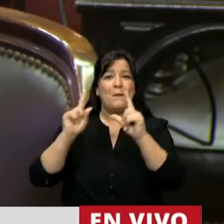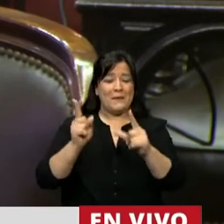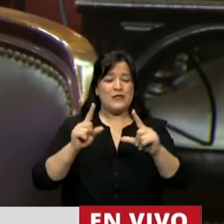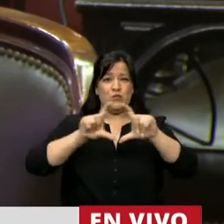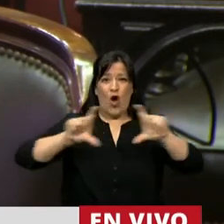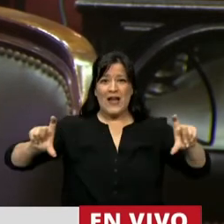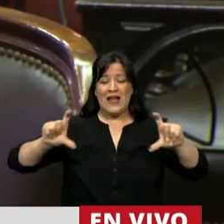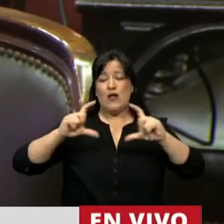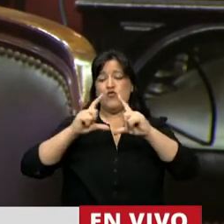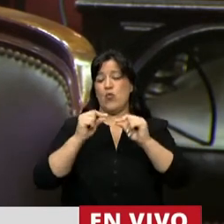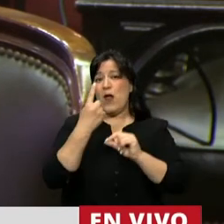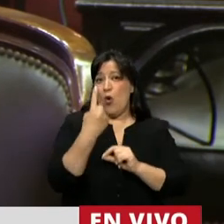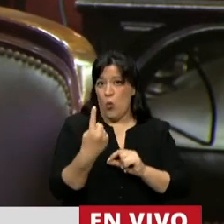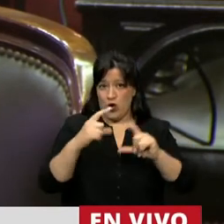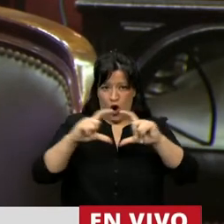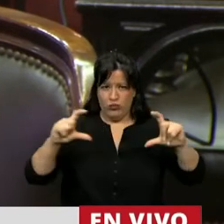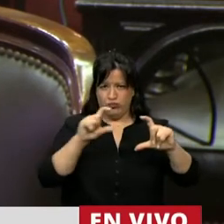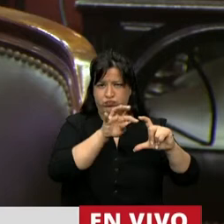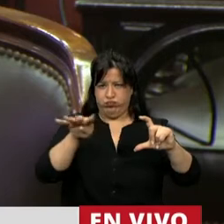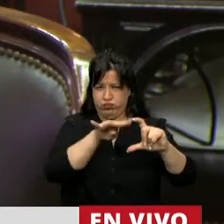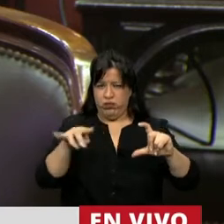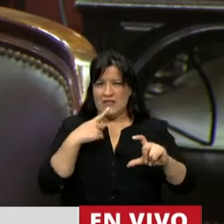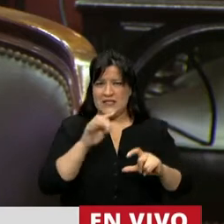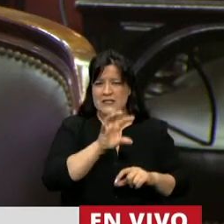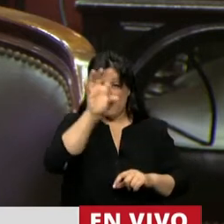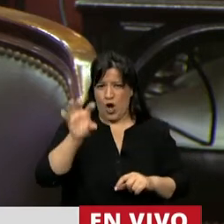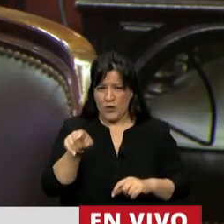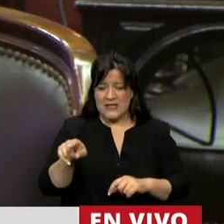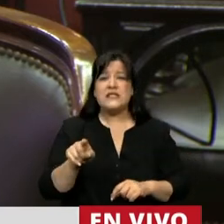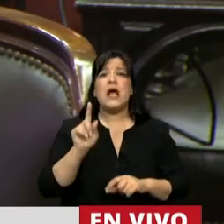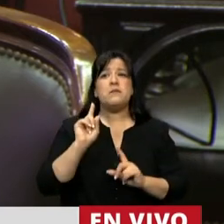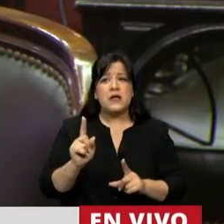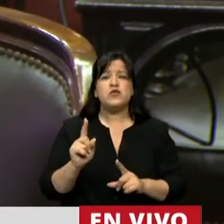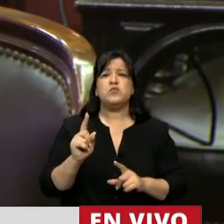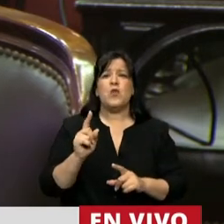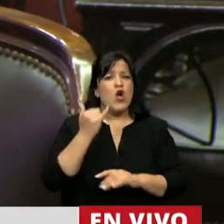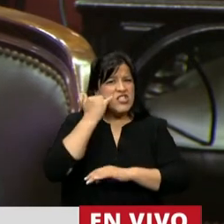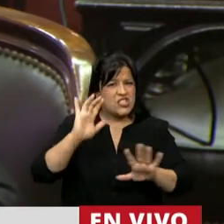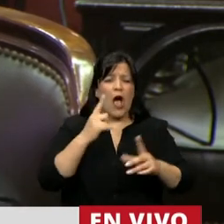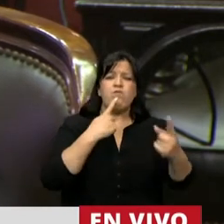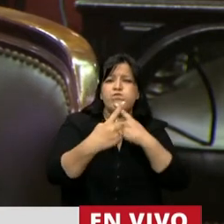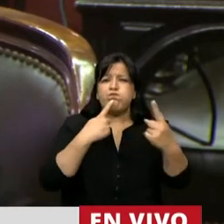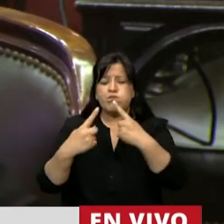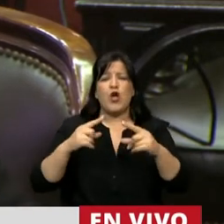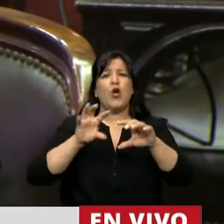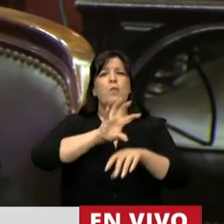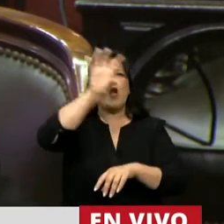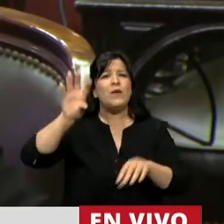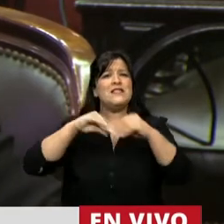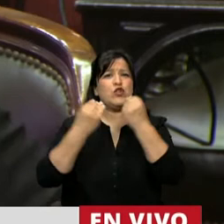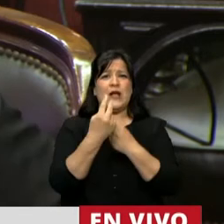que han sido objetos de consultas a cada una de las provincias, son 24,